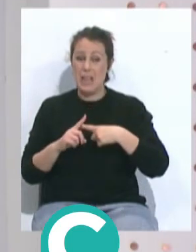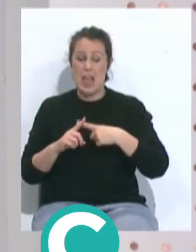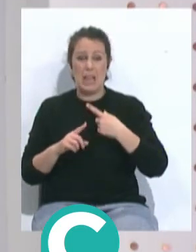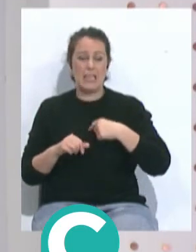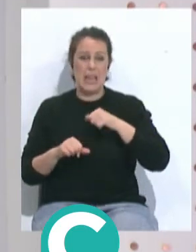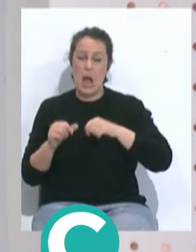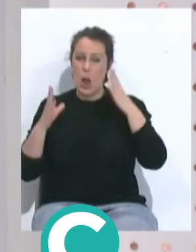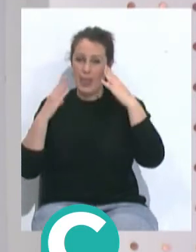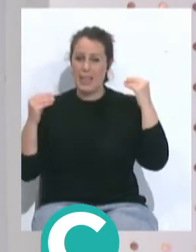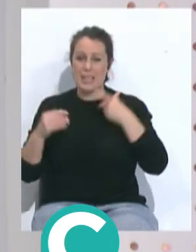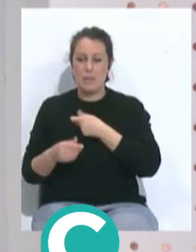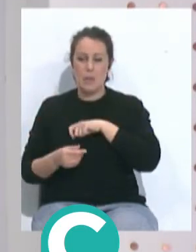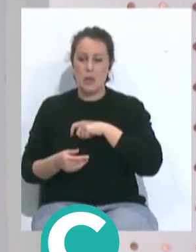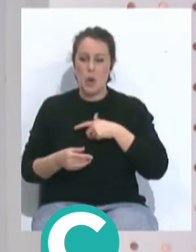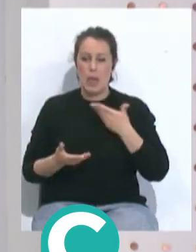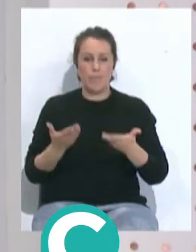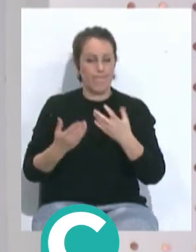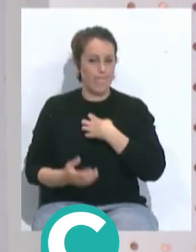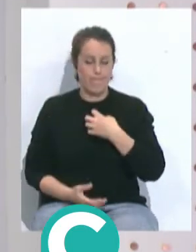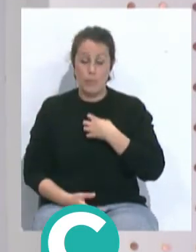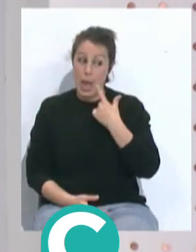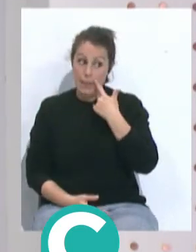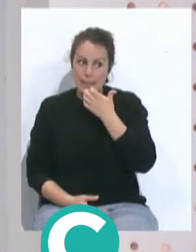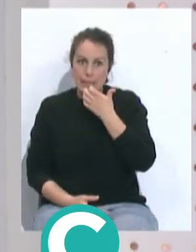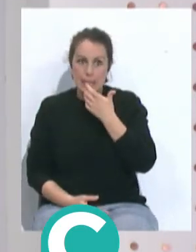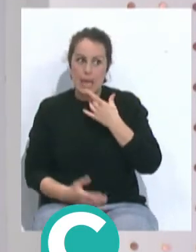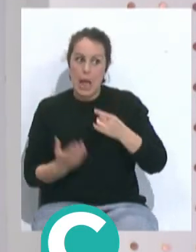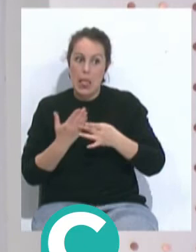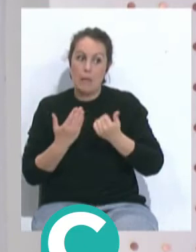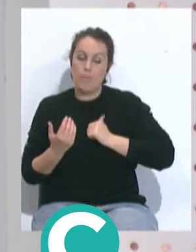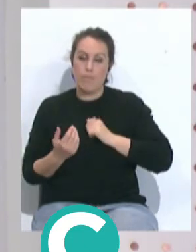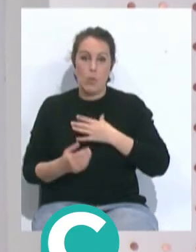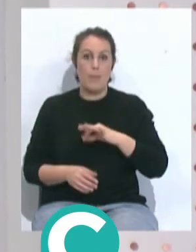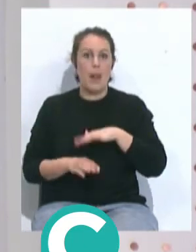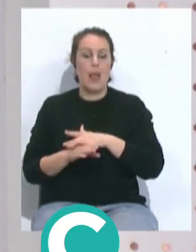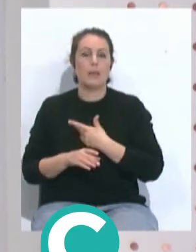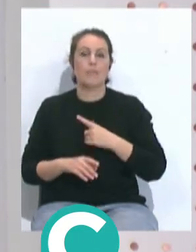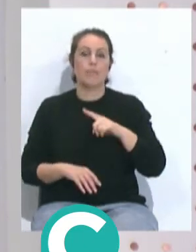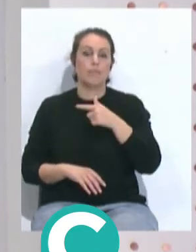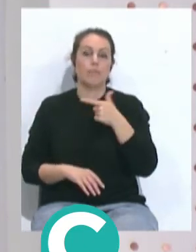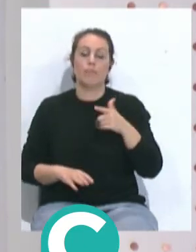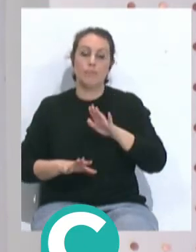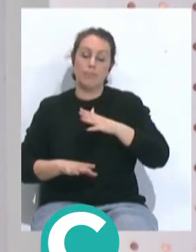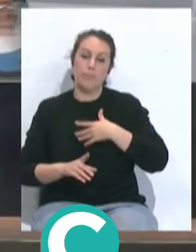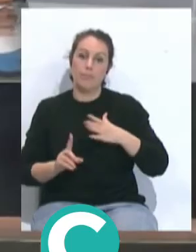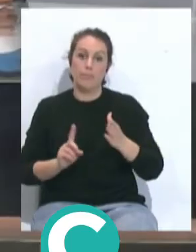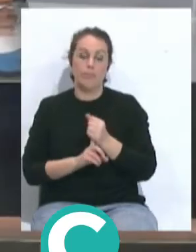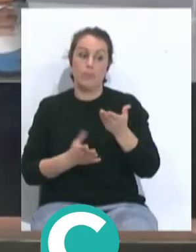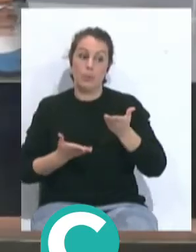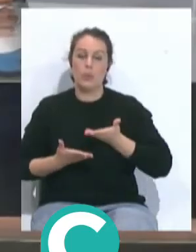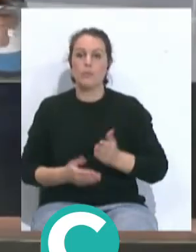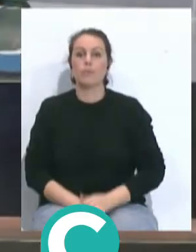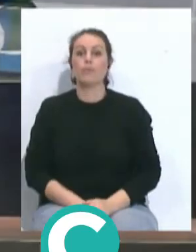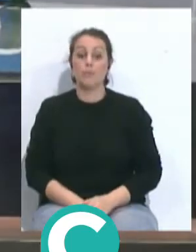española y a ver si tenemos la oportunidad de aprovechar la calidad que tiene para que nos ayude a conseguir la permanencia. Sí, además de esos